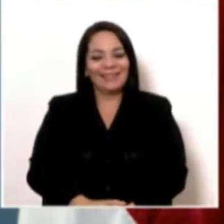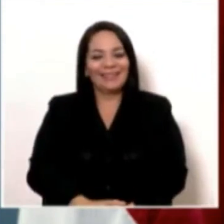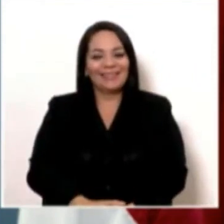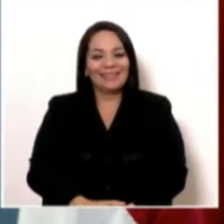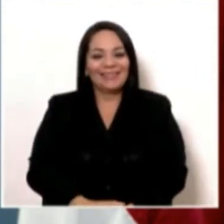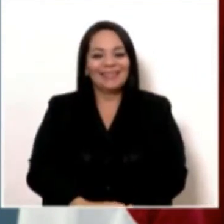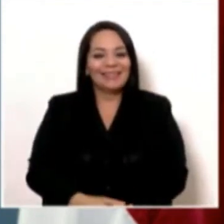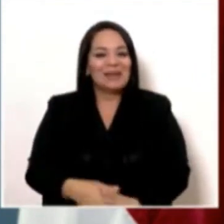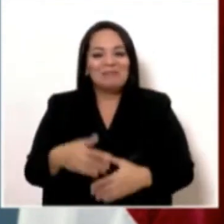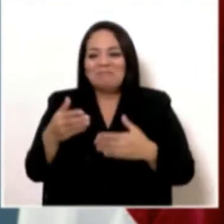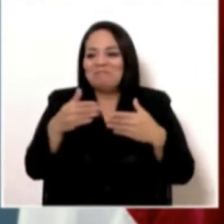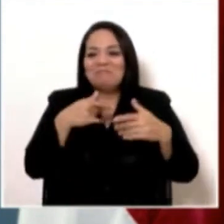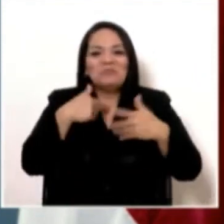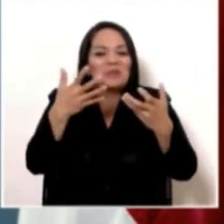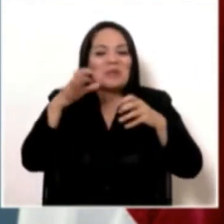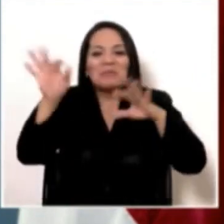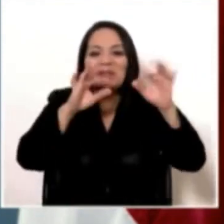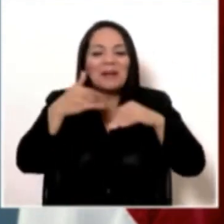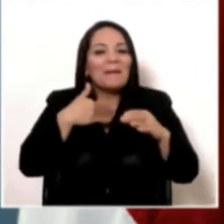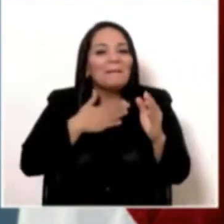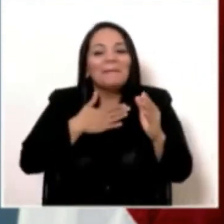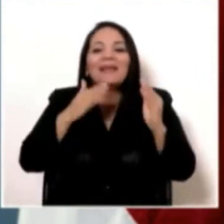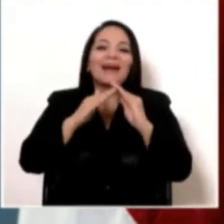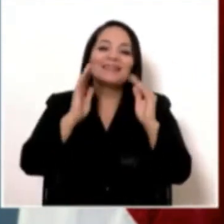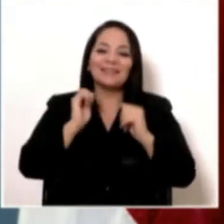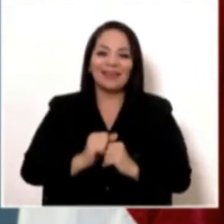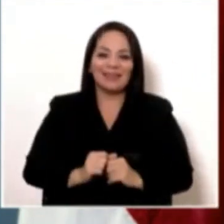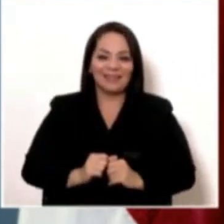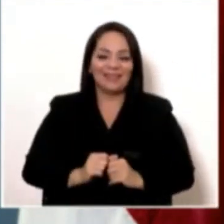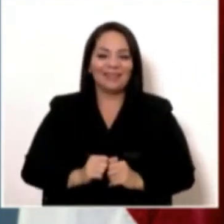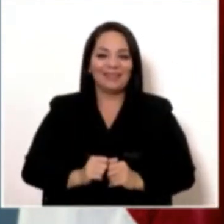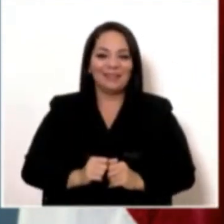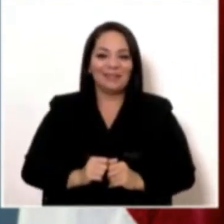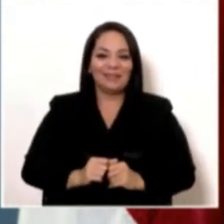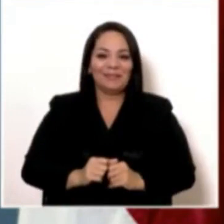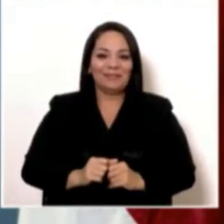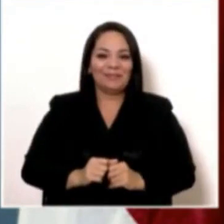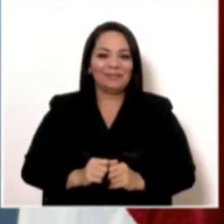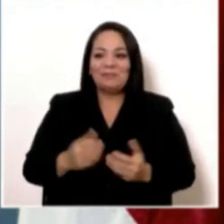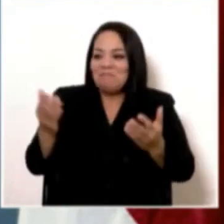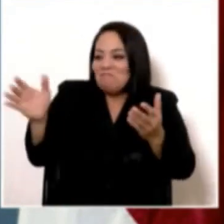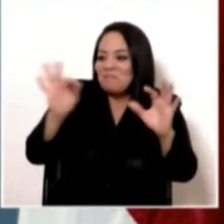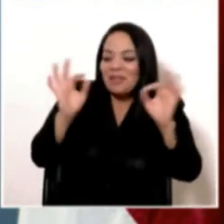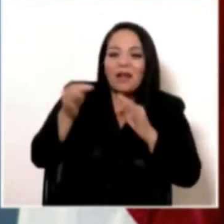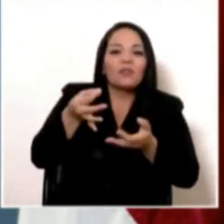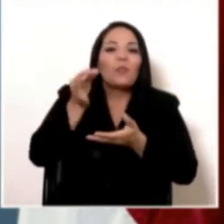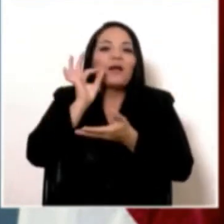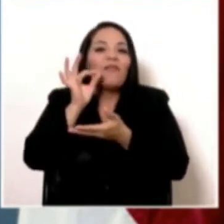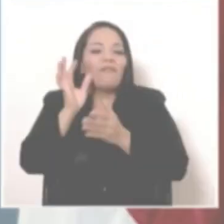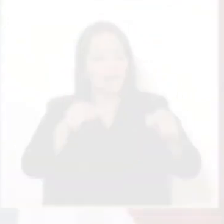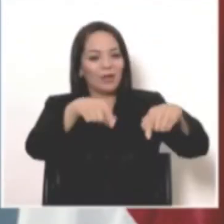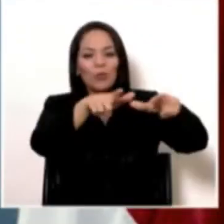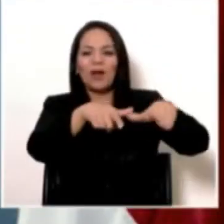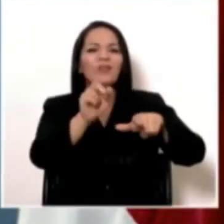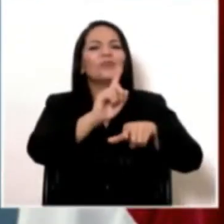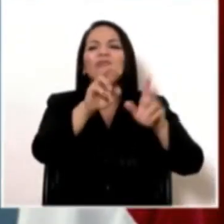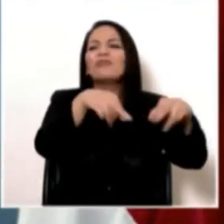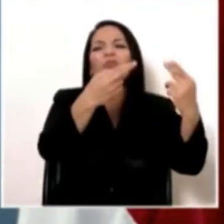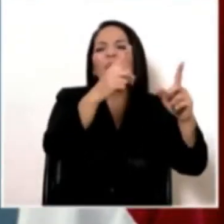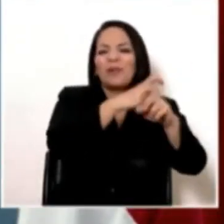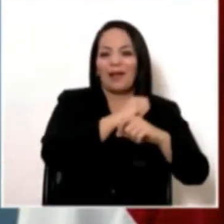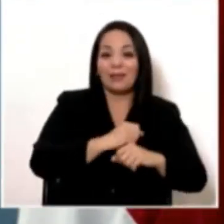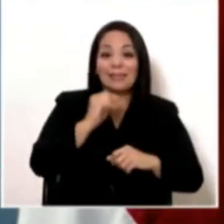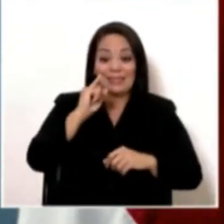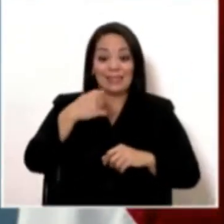Invitar a mi casa a tomarse un café o un traguito de algo. Si yo